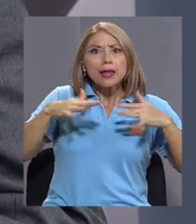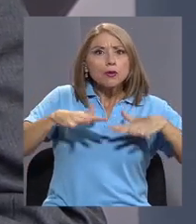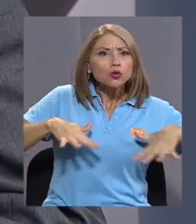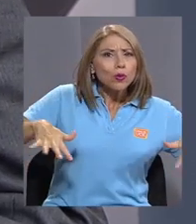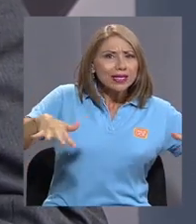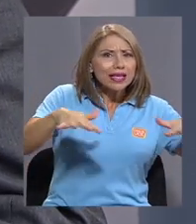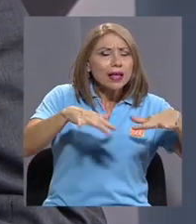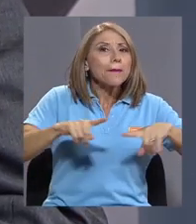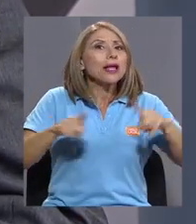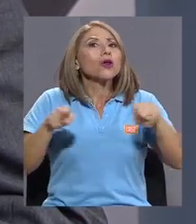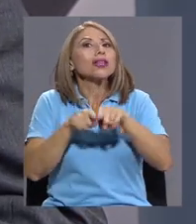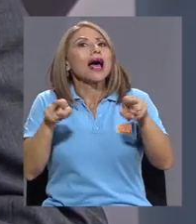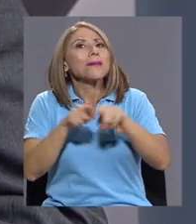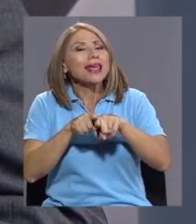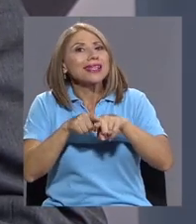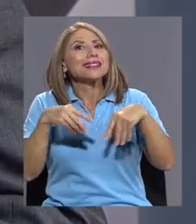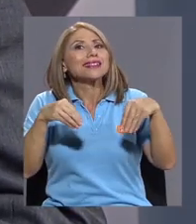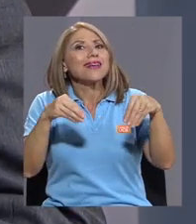carbono y toda esta cosa.